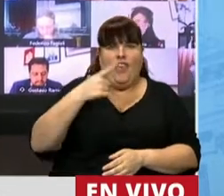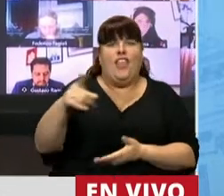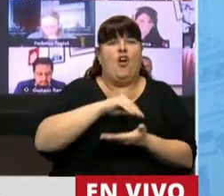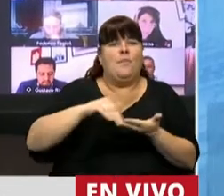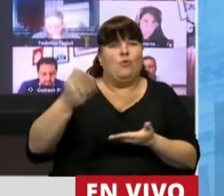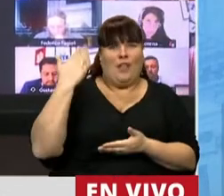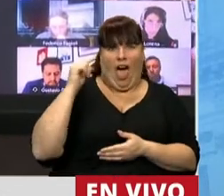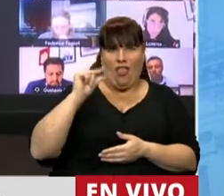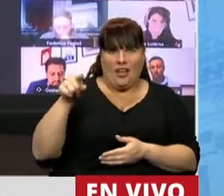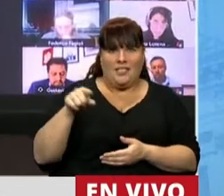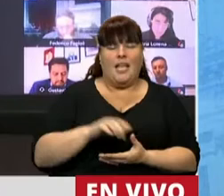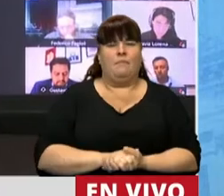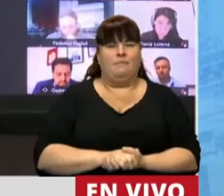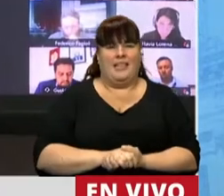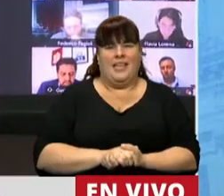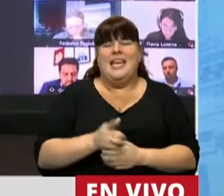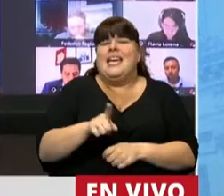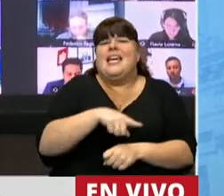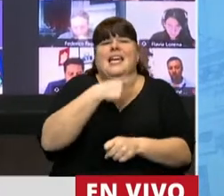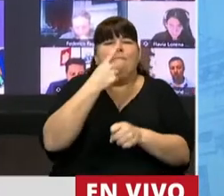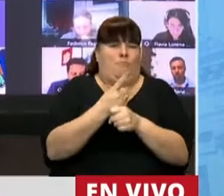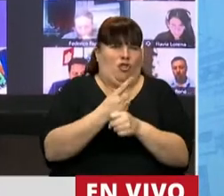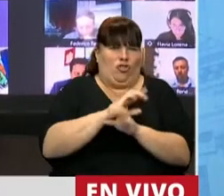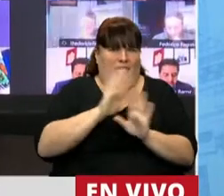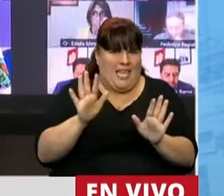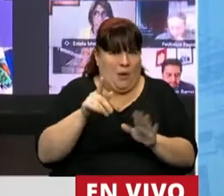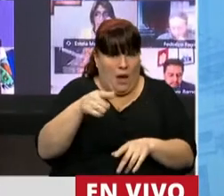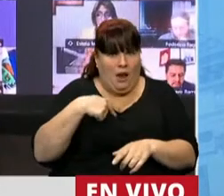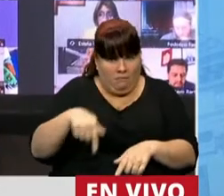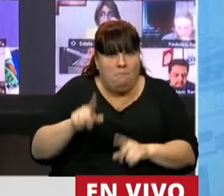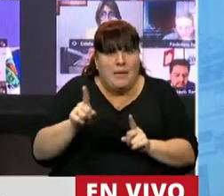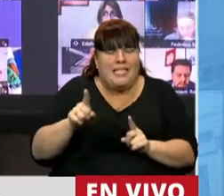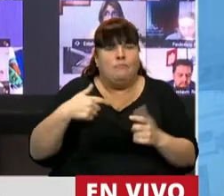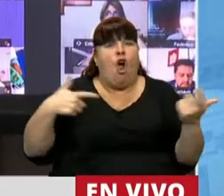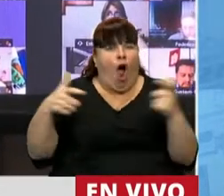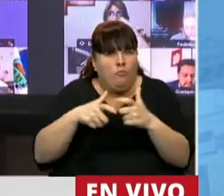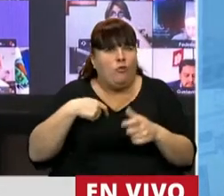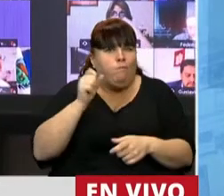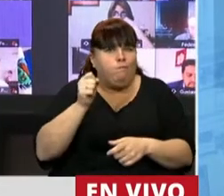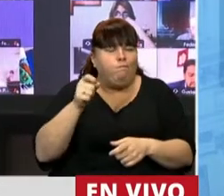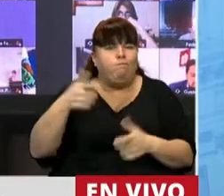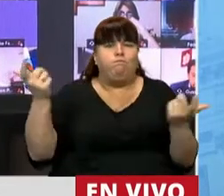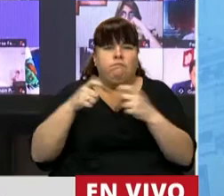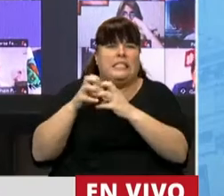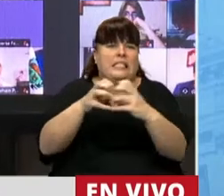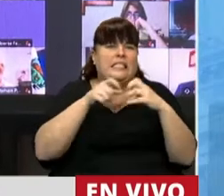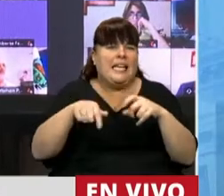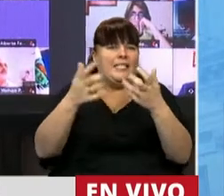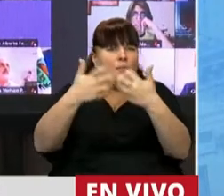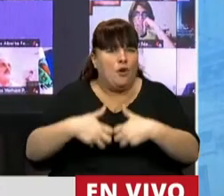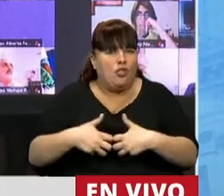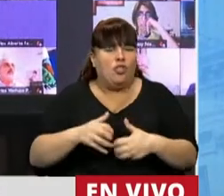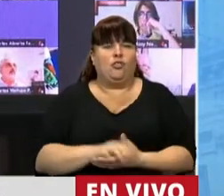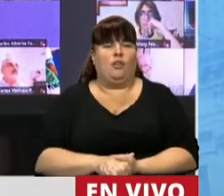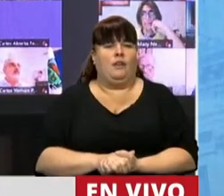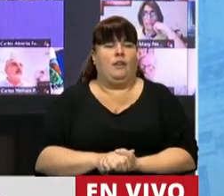diputado Contigiani recién, no hay manera de poder hacer, y lo vivimos en estas comisiones que estuvimos discutiendo este proyecto,